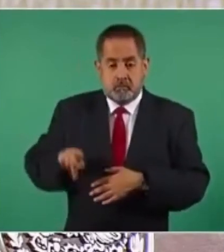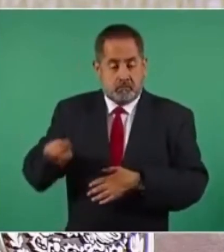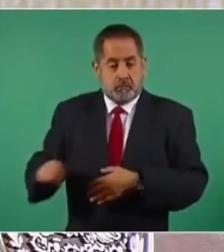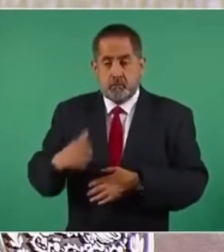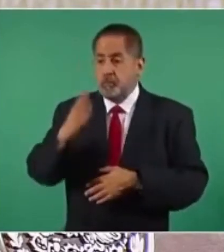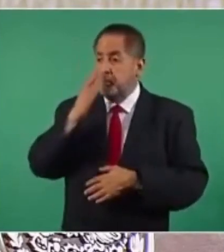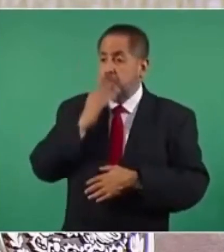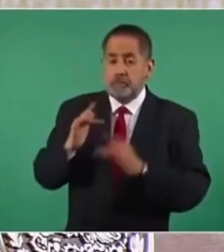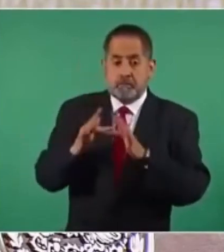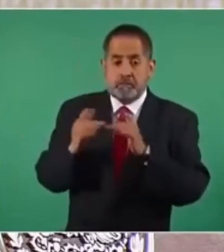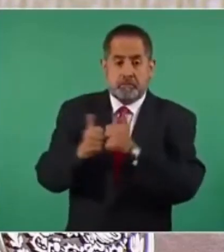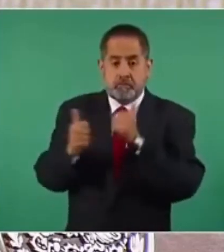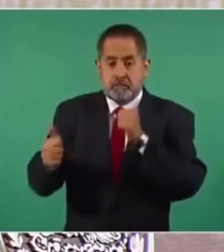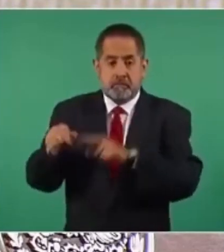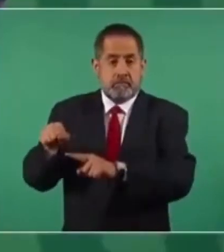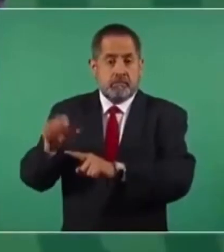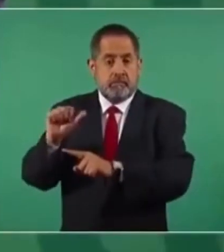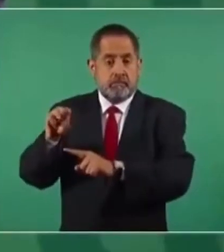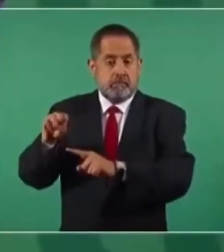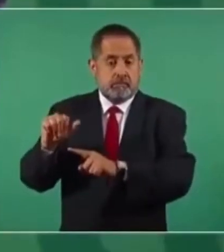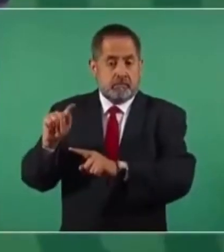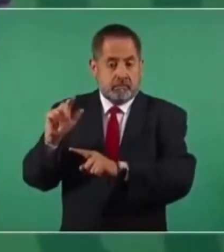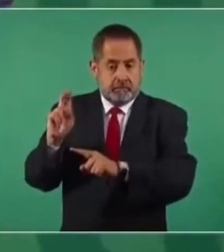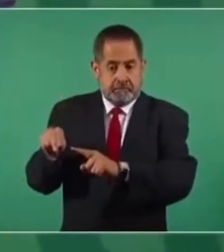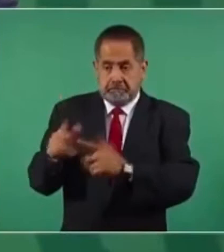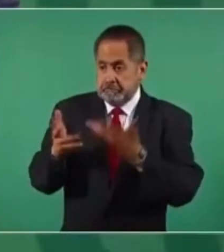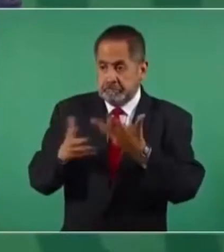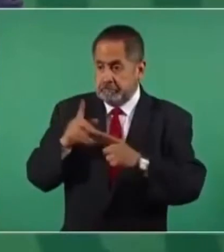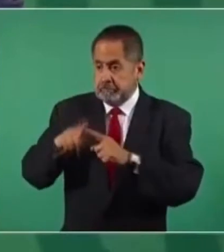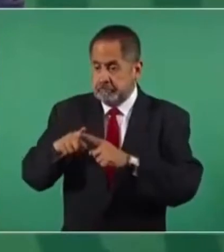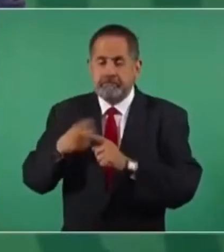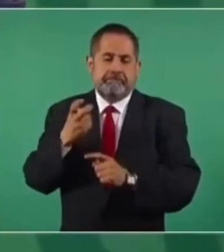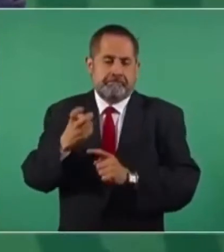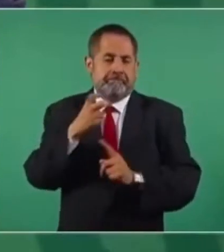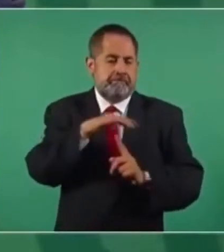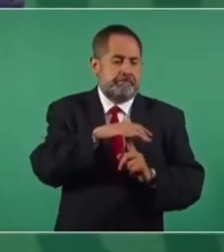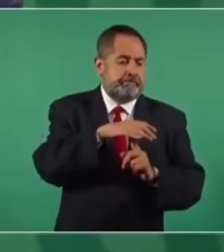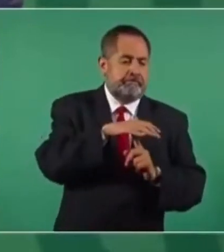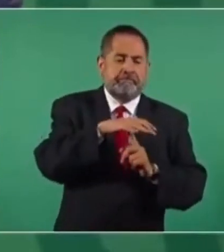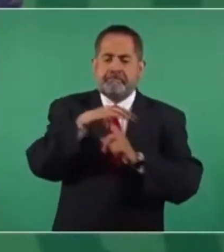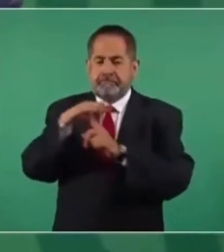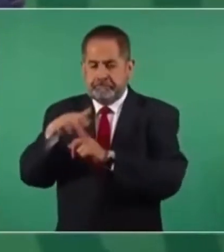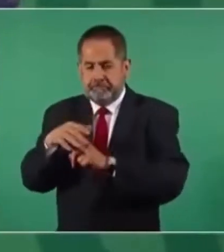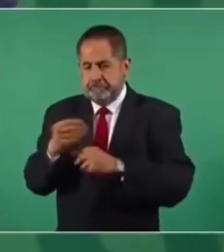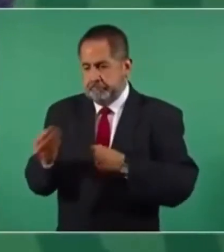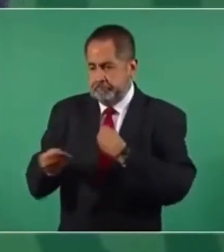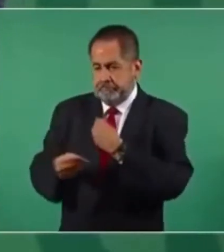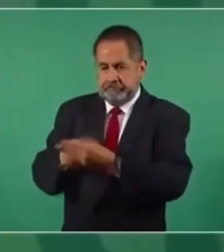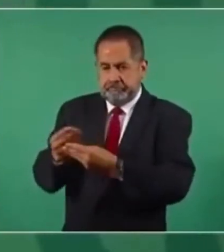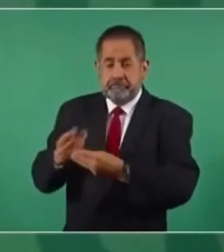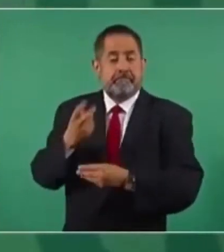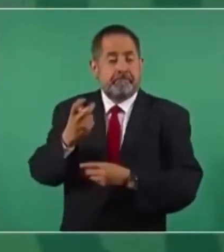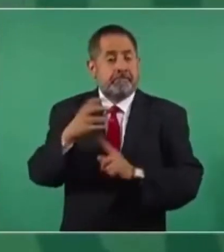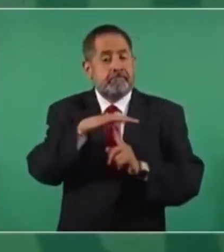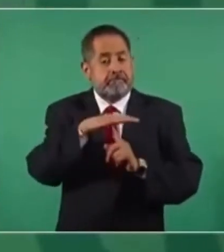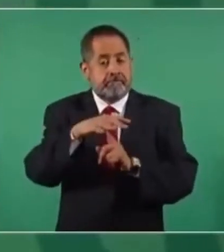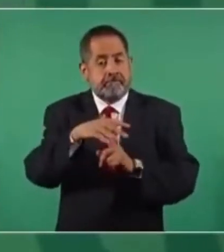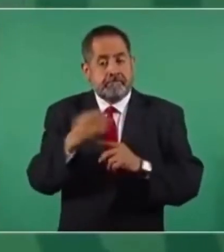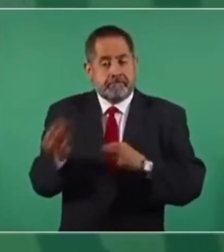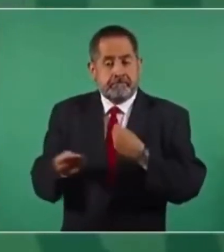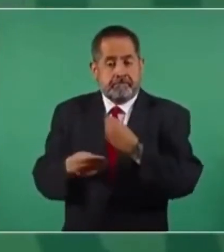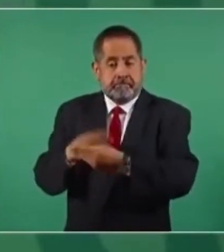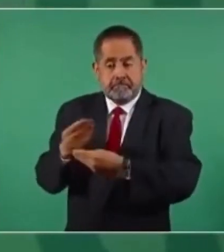aislado fue este de Isla Matlán y ese helicóptero está llevando